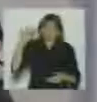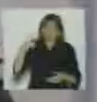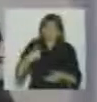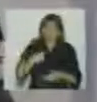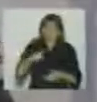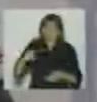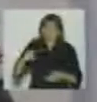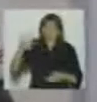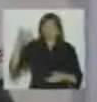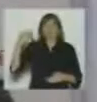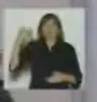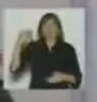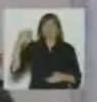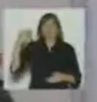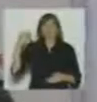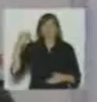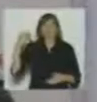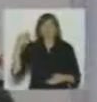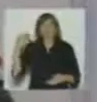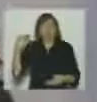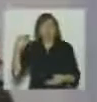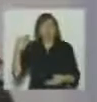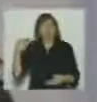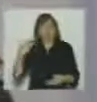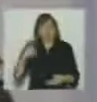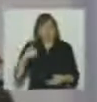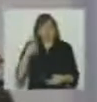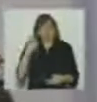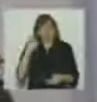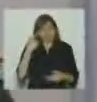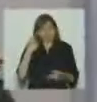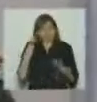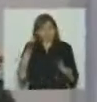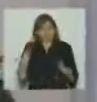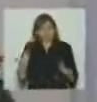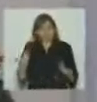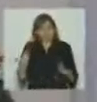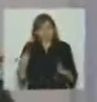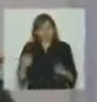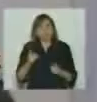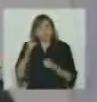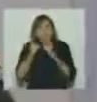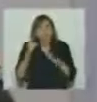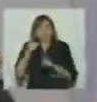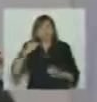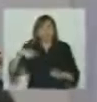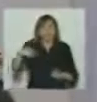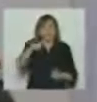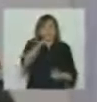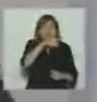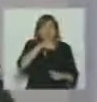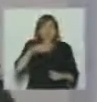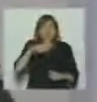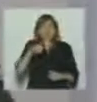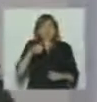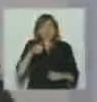lograron llamarme poderosamente la atención porque dijeron que me había ido a calafate